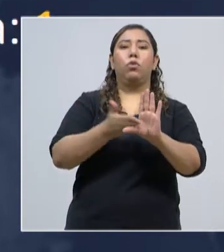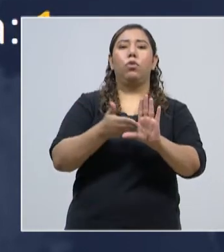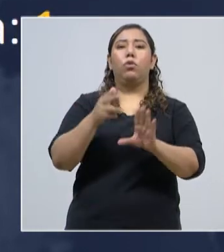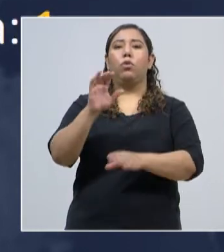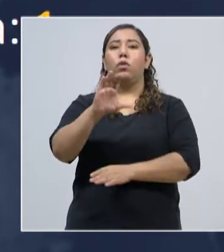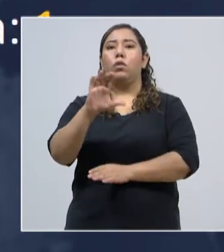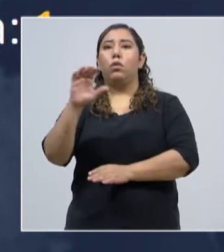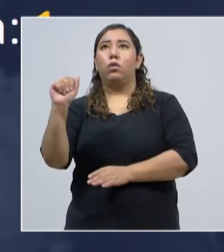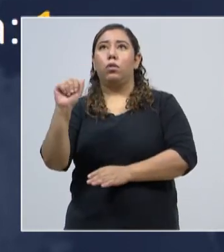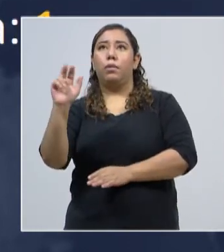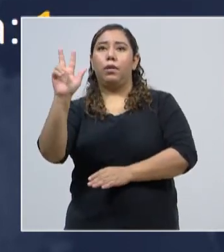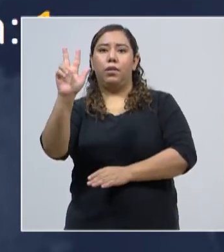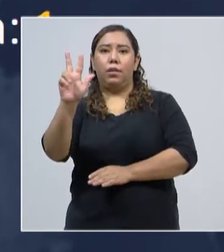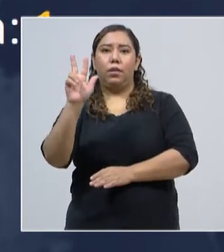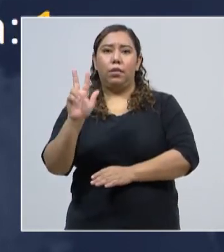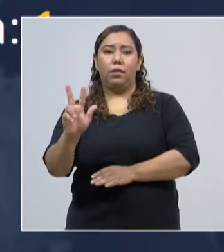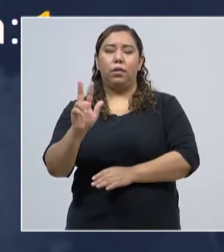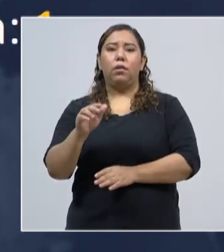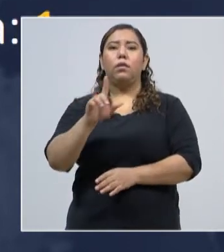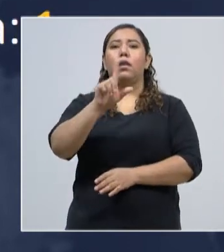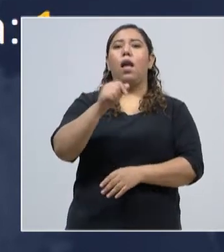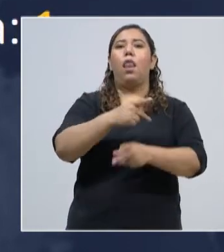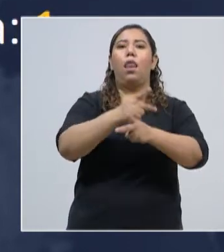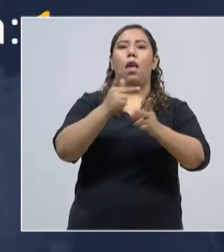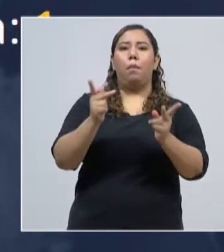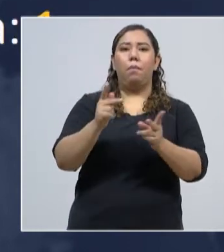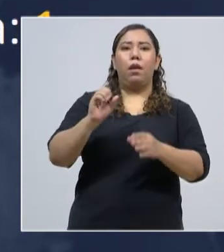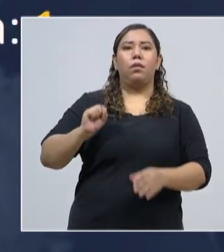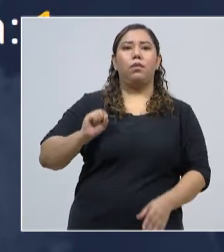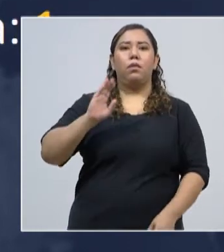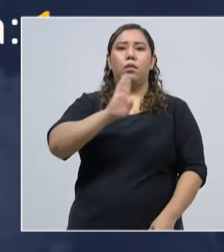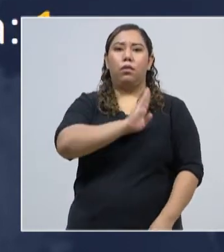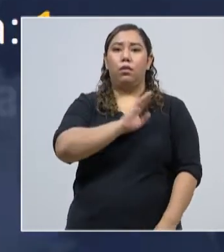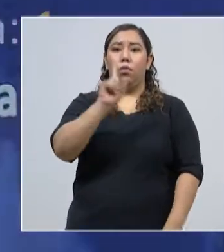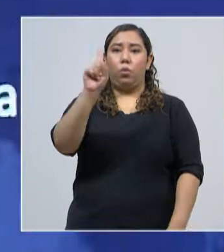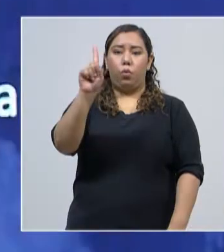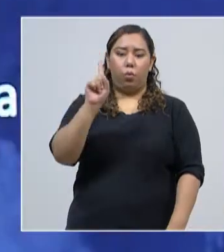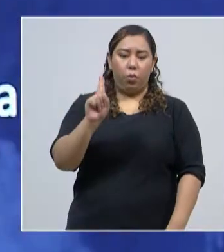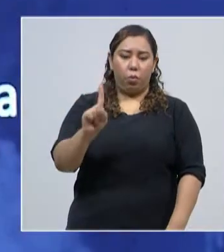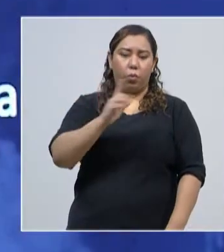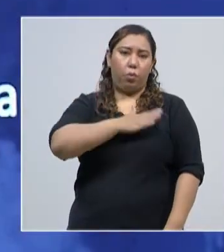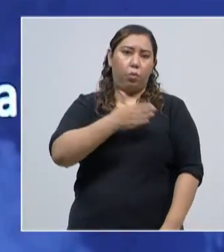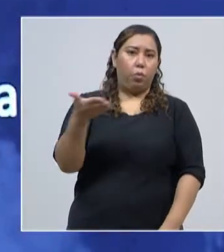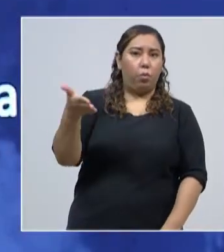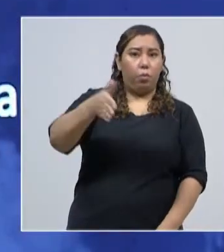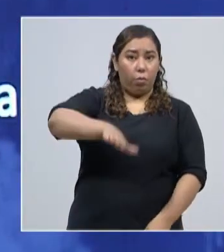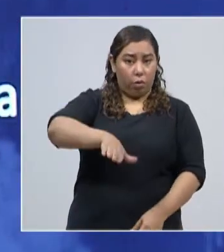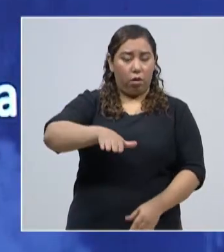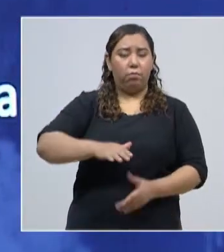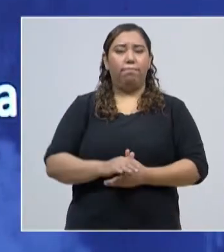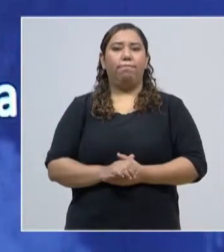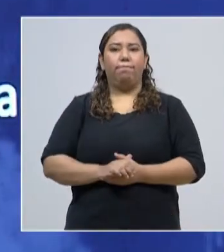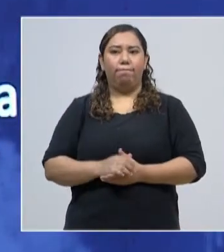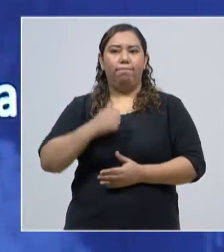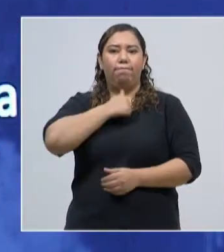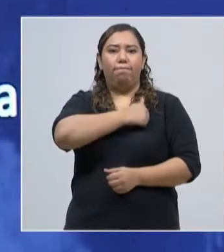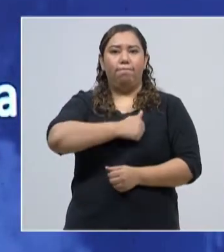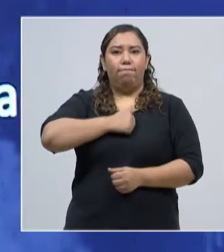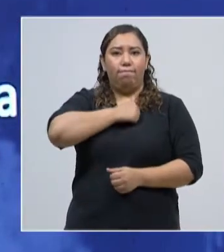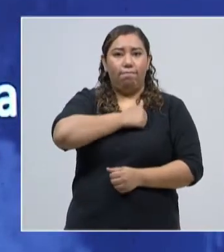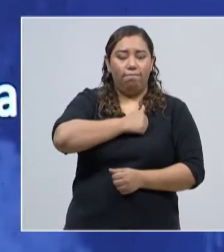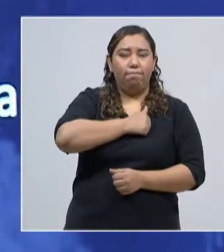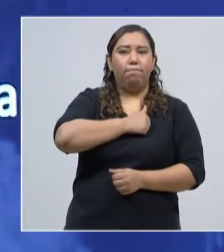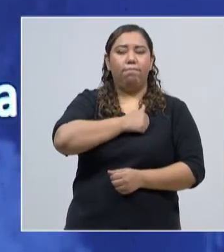13 en cada uno de estos departamentos. Y La Paz y Santa Bárbara tienen un fallecimiento en cada uno de estos departamentos. Es lamentable, continuamos